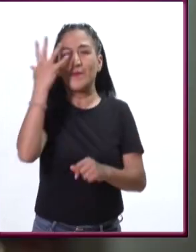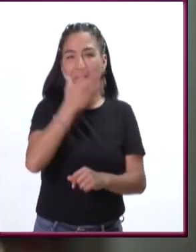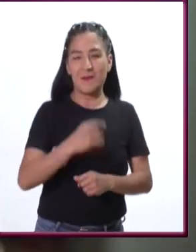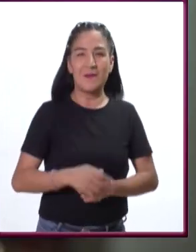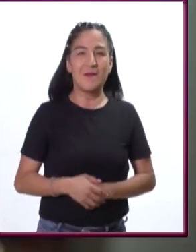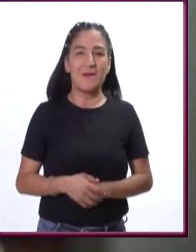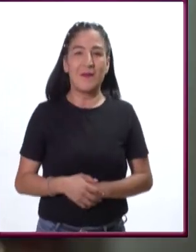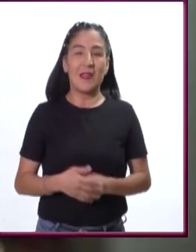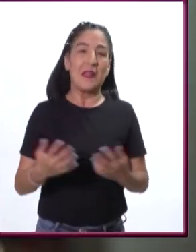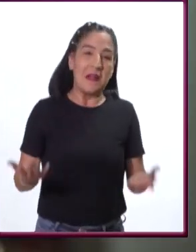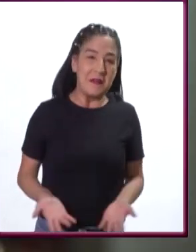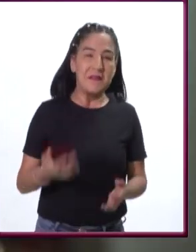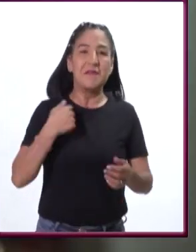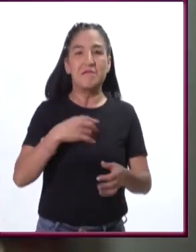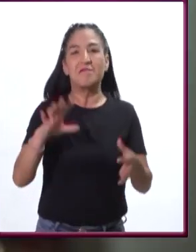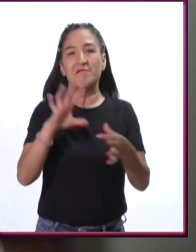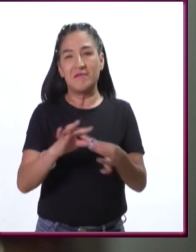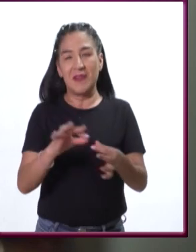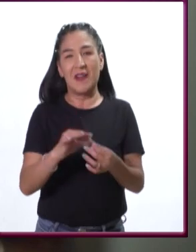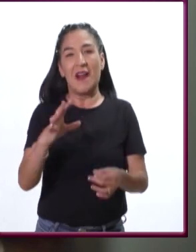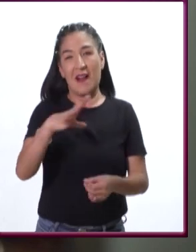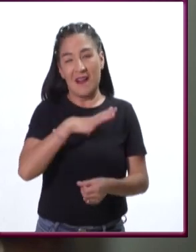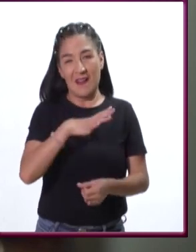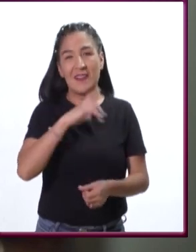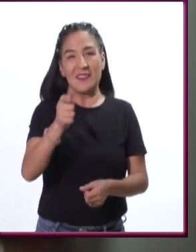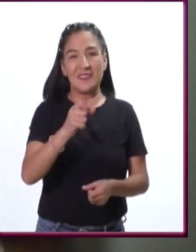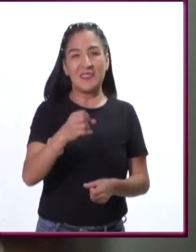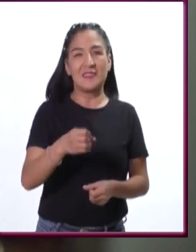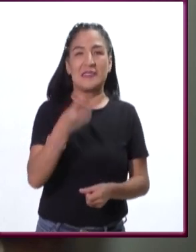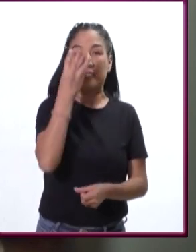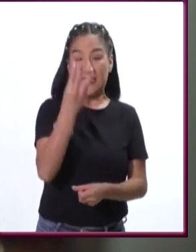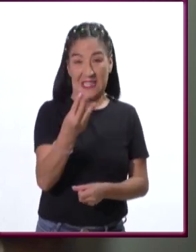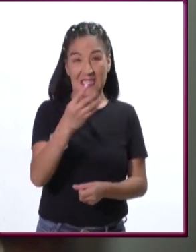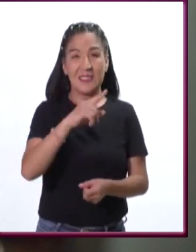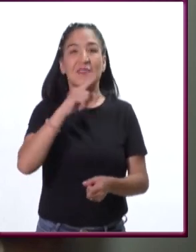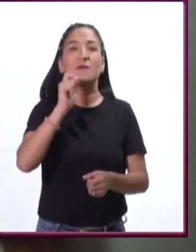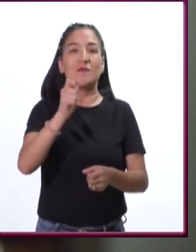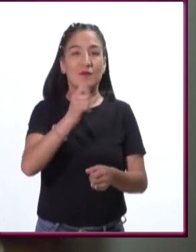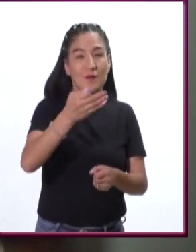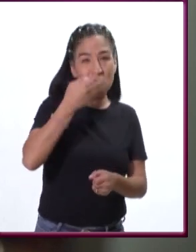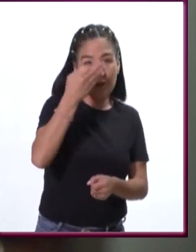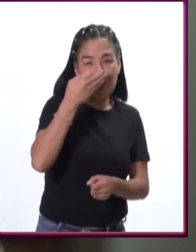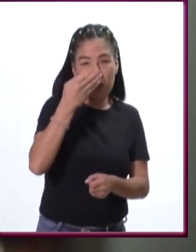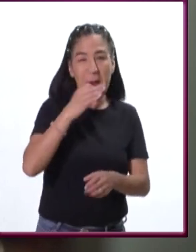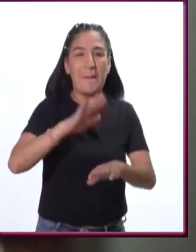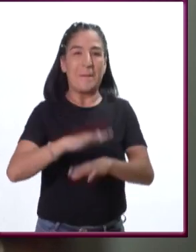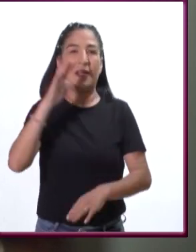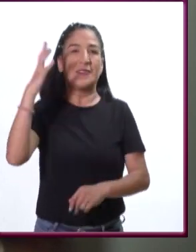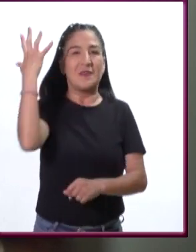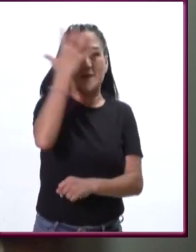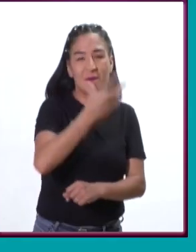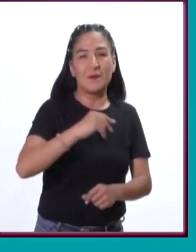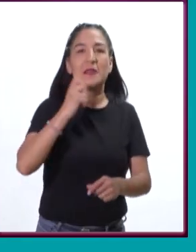Y comparándonos con otros países, ¿qué tan abundante es nuestra riqueza natural en ese terreno?